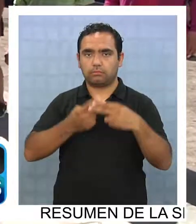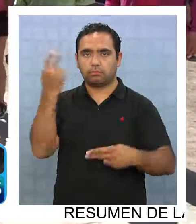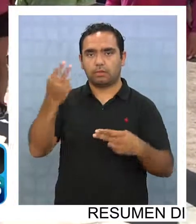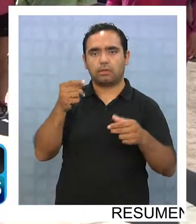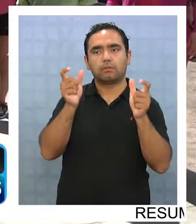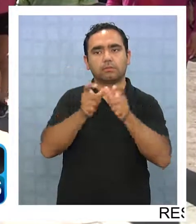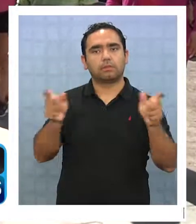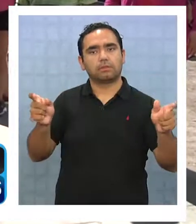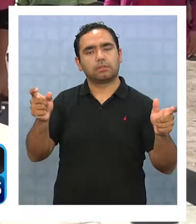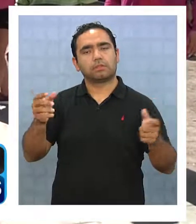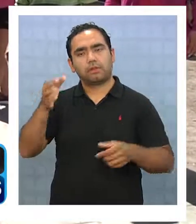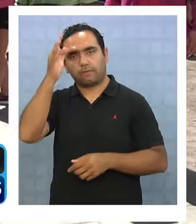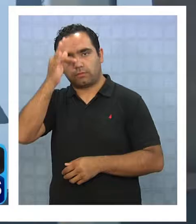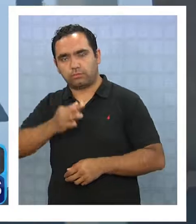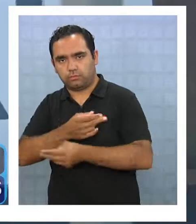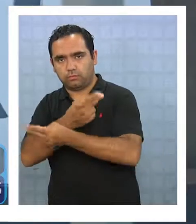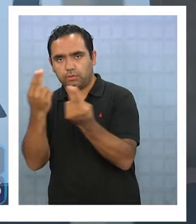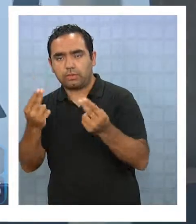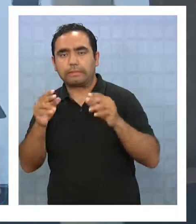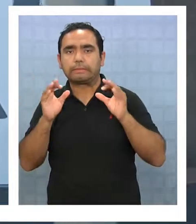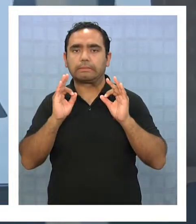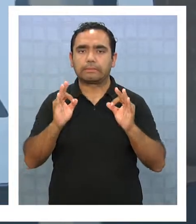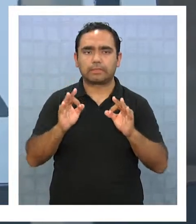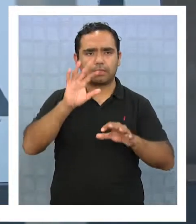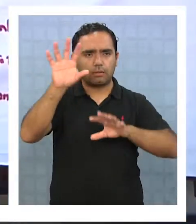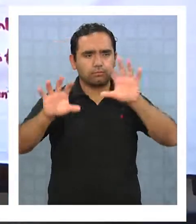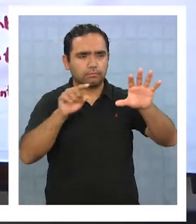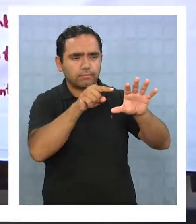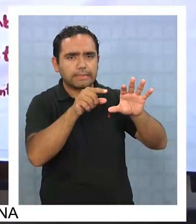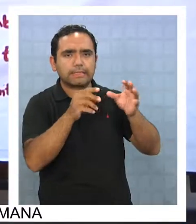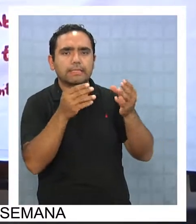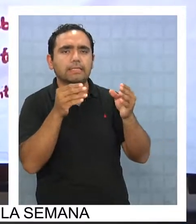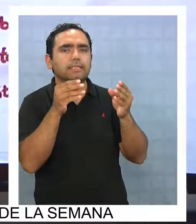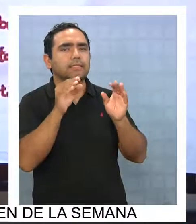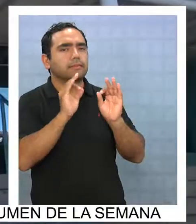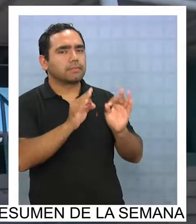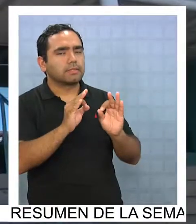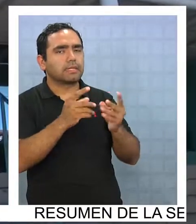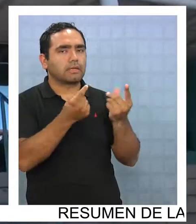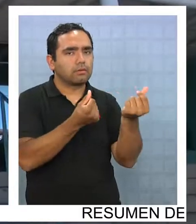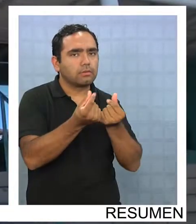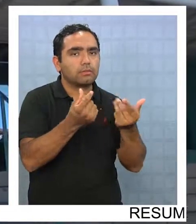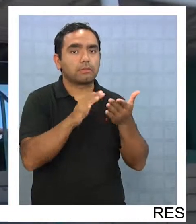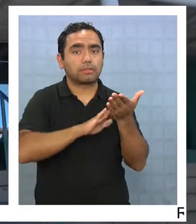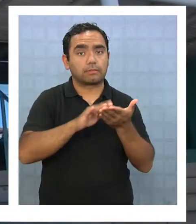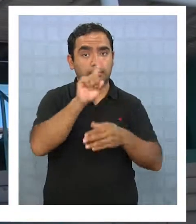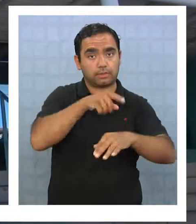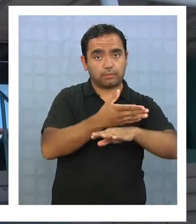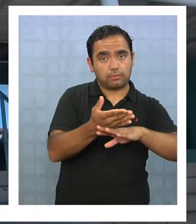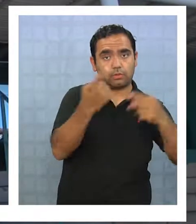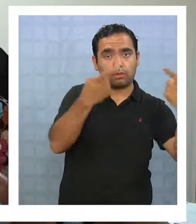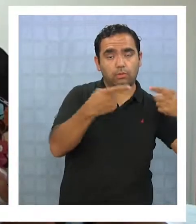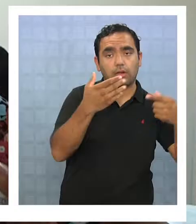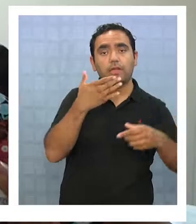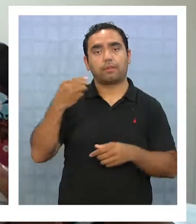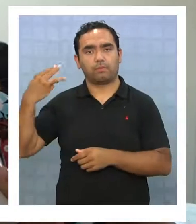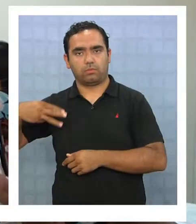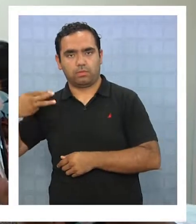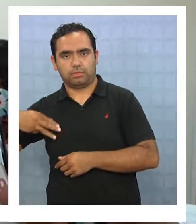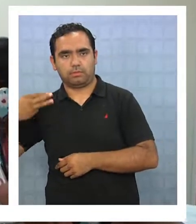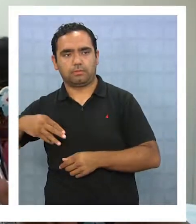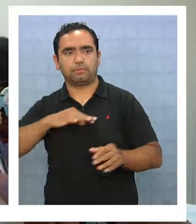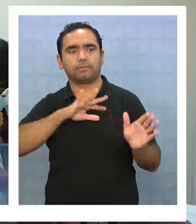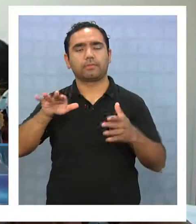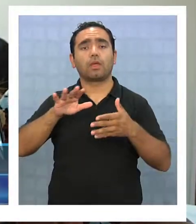trabajadores públicos, especialmente en áreas sensibles a la economía, como es el servicio de aduanas y el municipio. Todo lo que